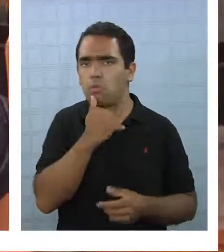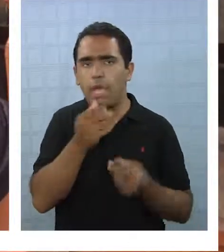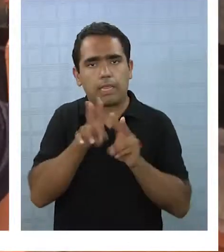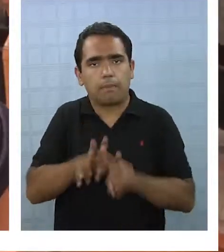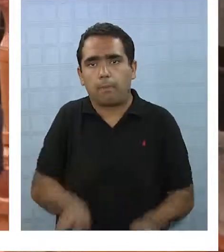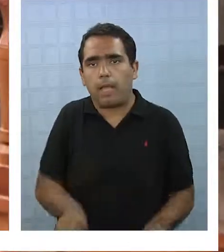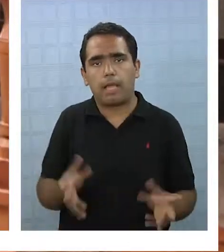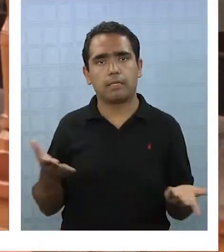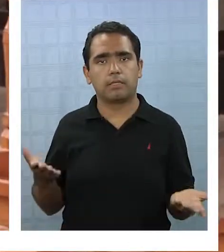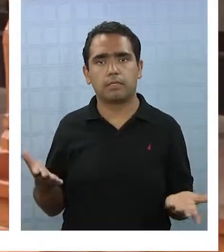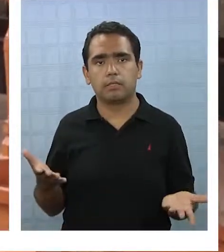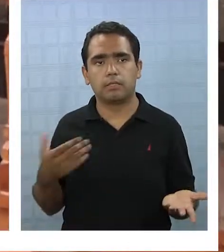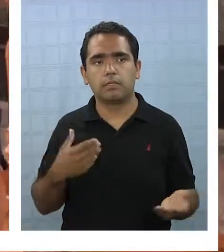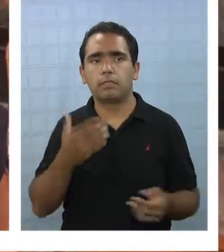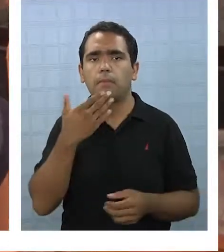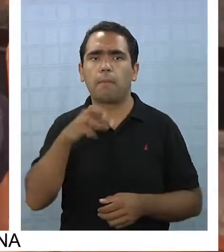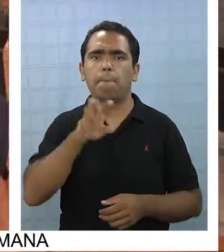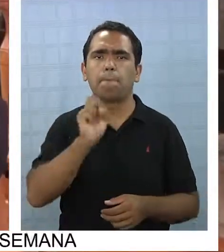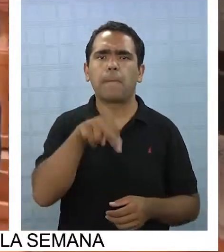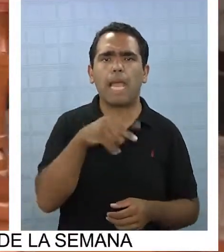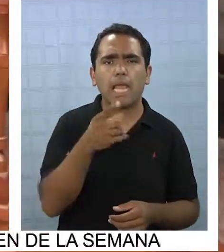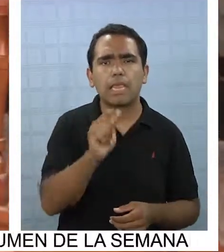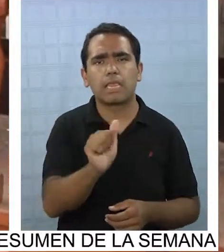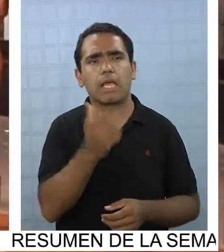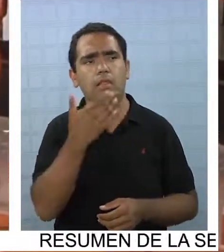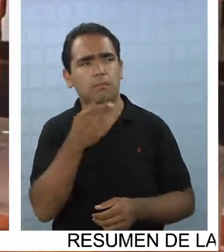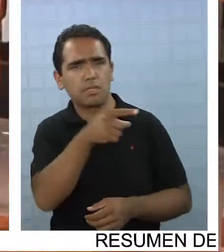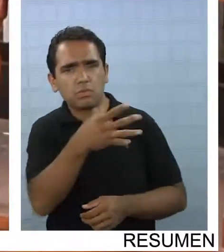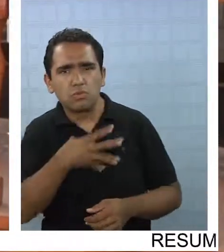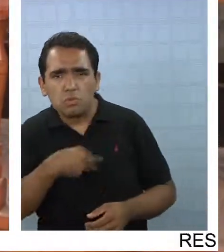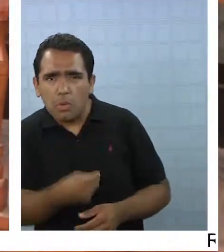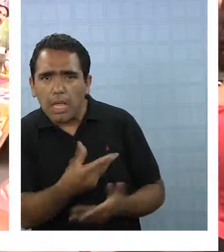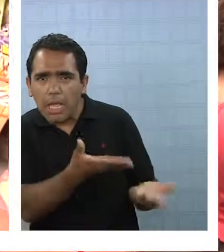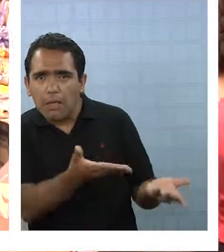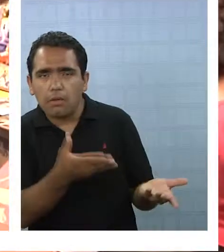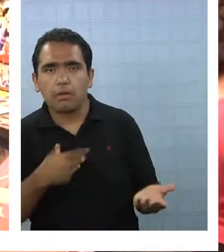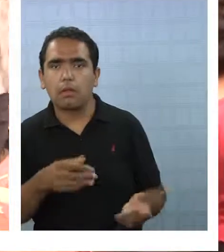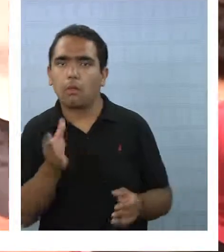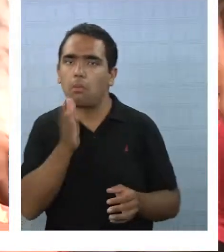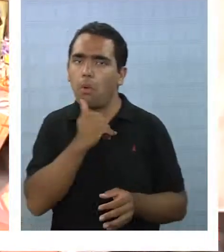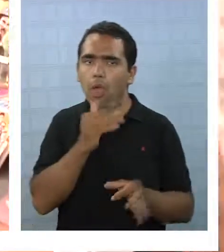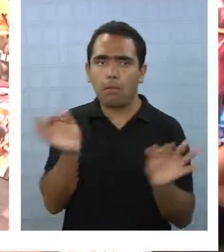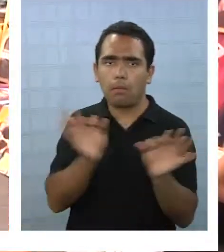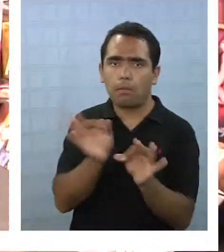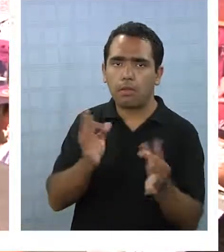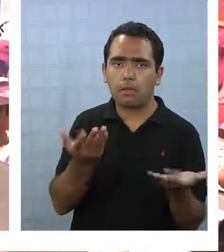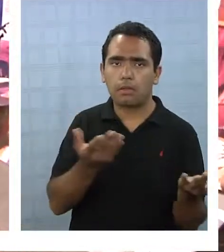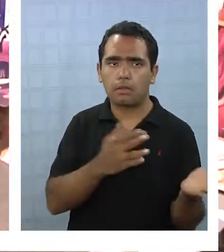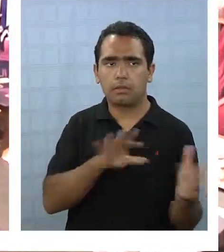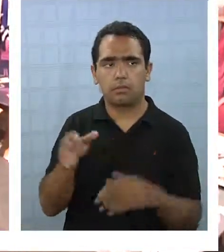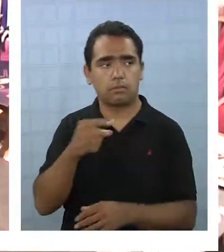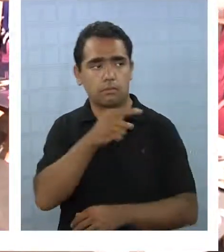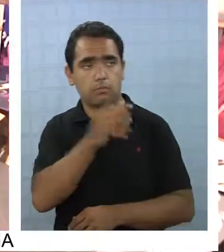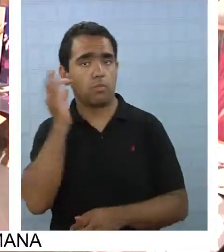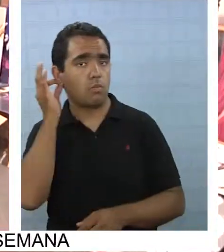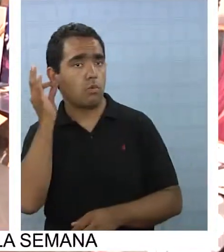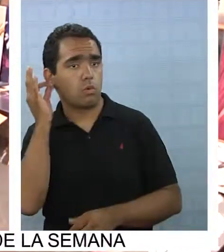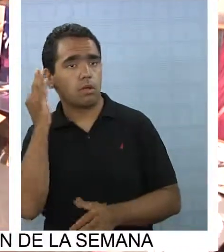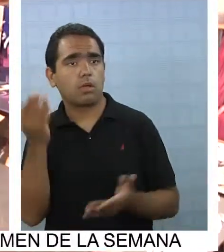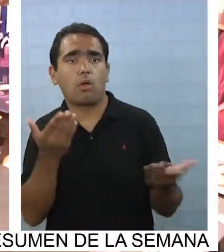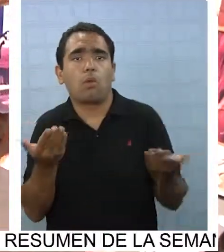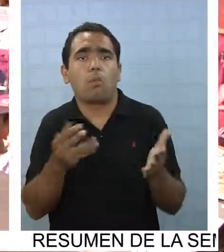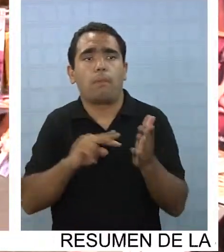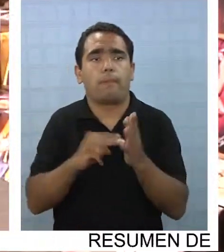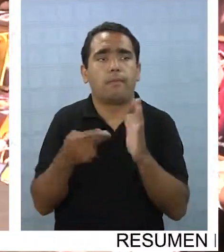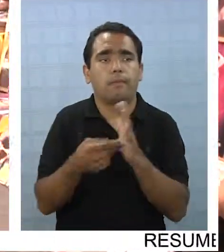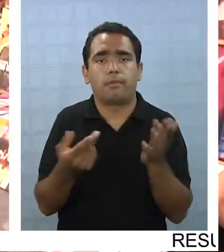con el caso Penta, lo mismo de su hijo, tantas cosas, y no quiere dar explicaciones. Porque ella como mujer no tiene nada que ver con los problemas que haya